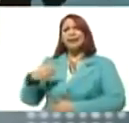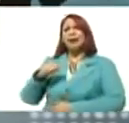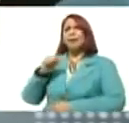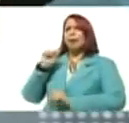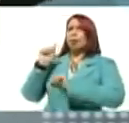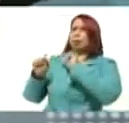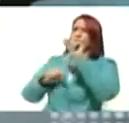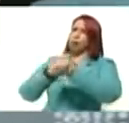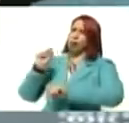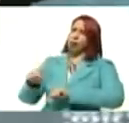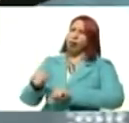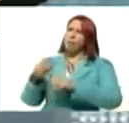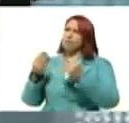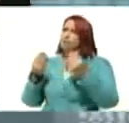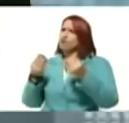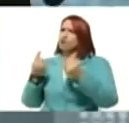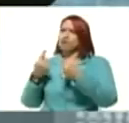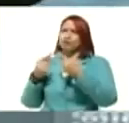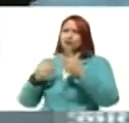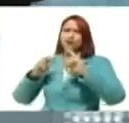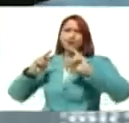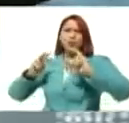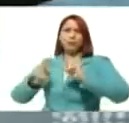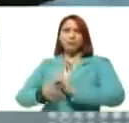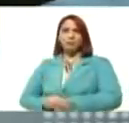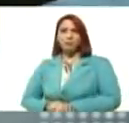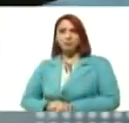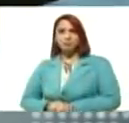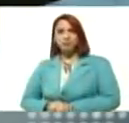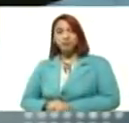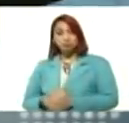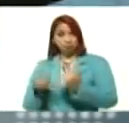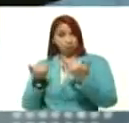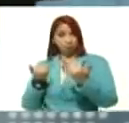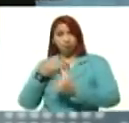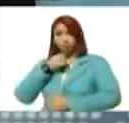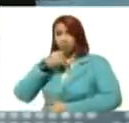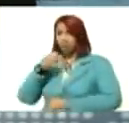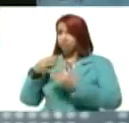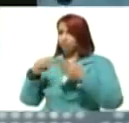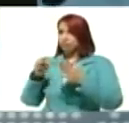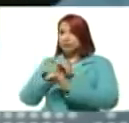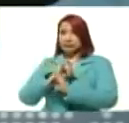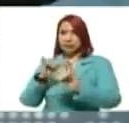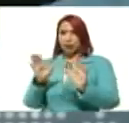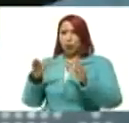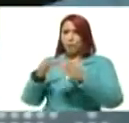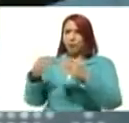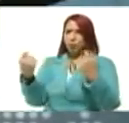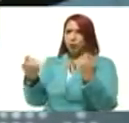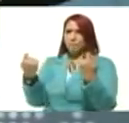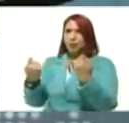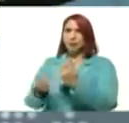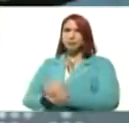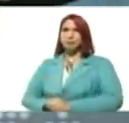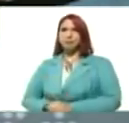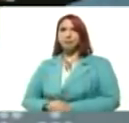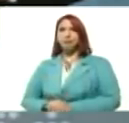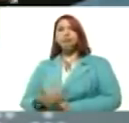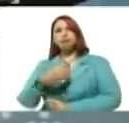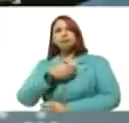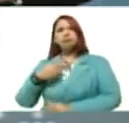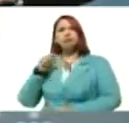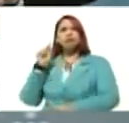preguntas de distintos temas, que están en la palestra, en la opinión pública, pero ya que está con el comando de campaña, yo le